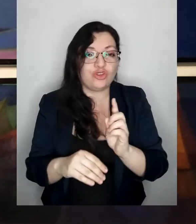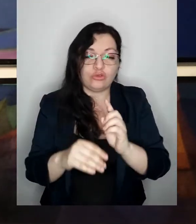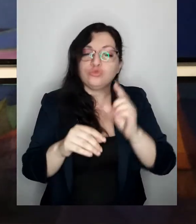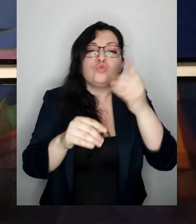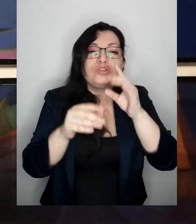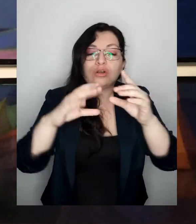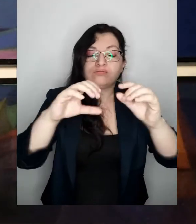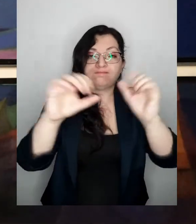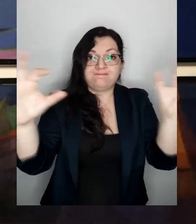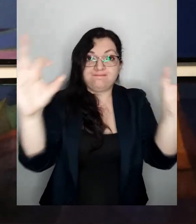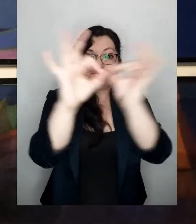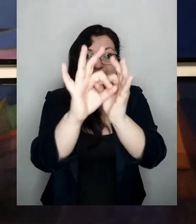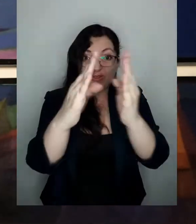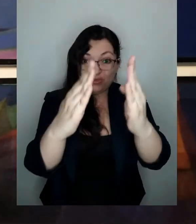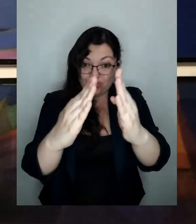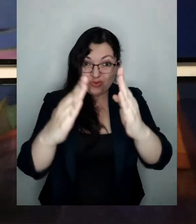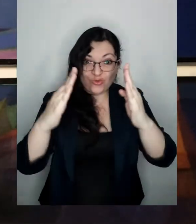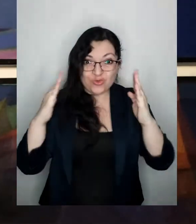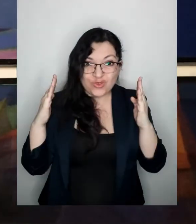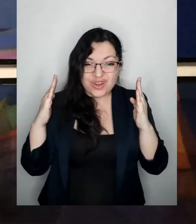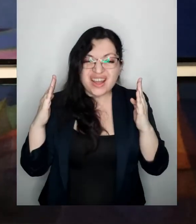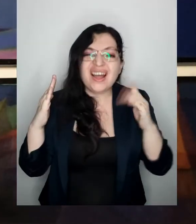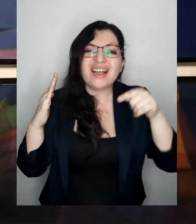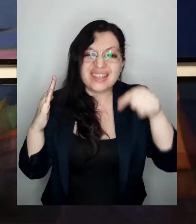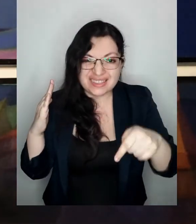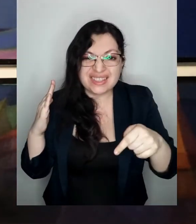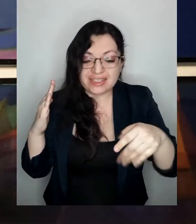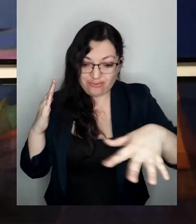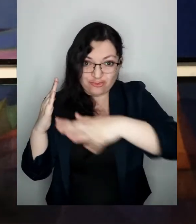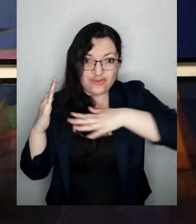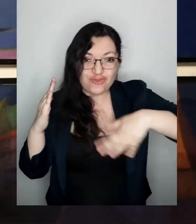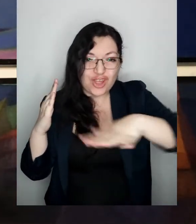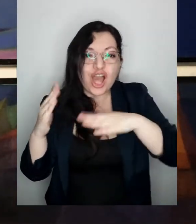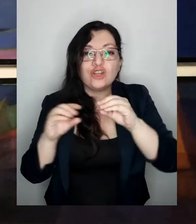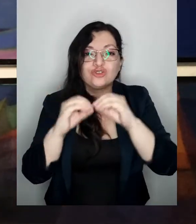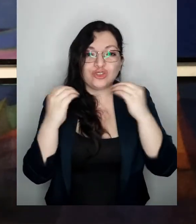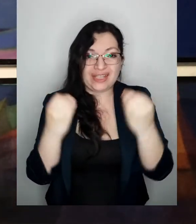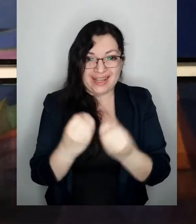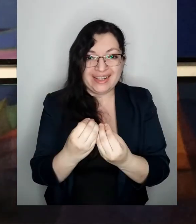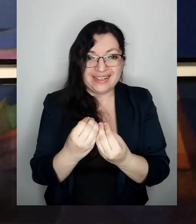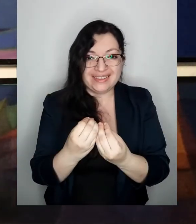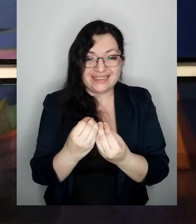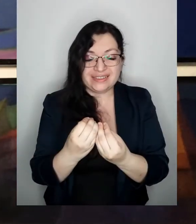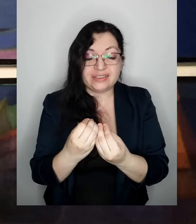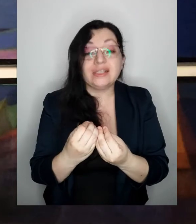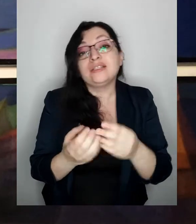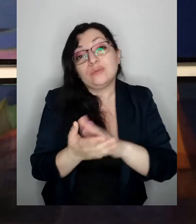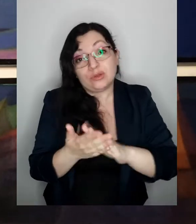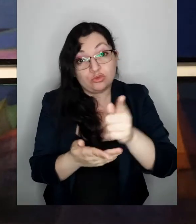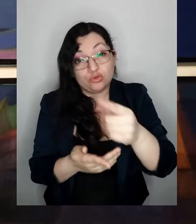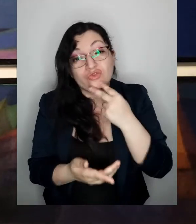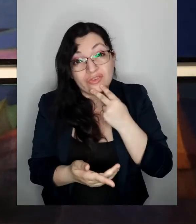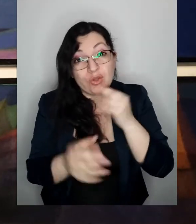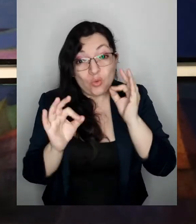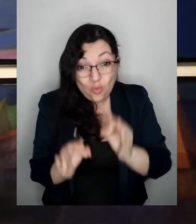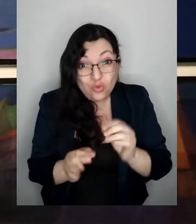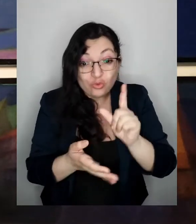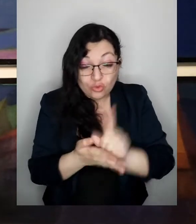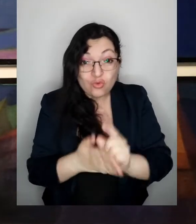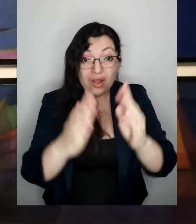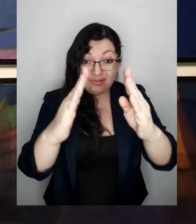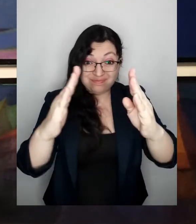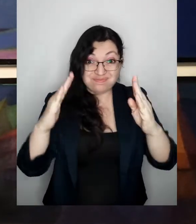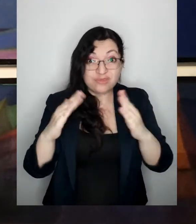franja que es bastante delgada y se llama la franja de totalidad si tú vives en la franja de totalidad